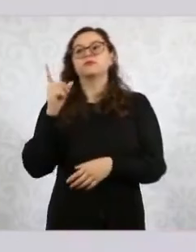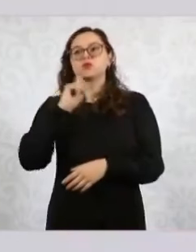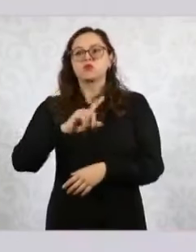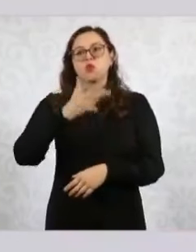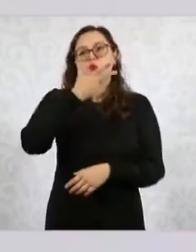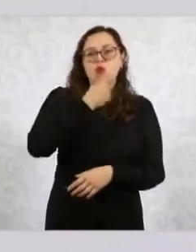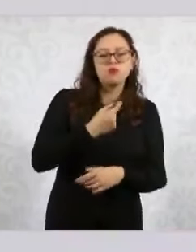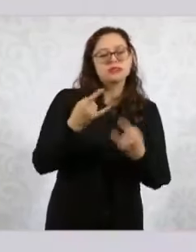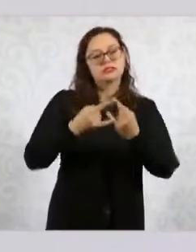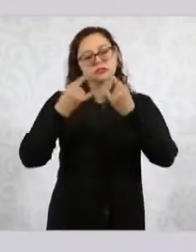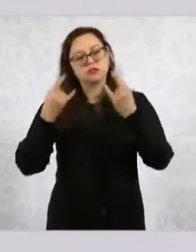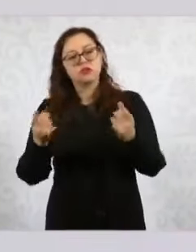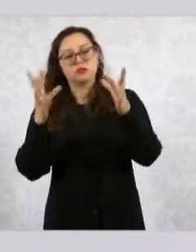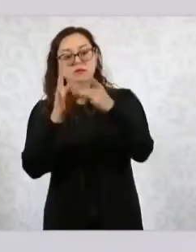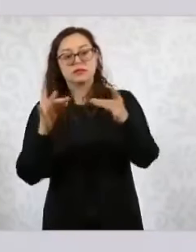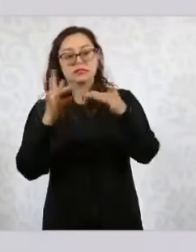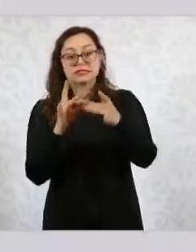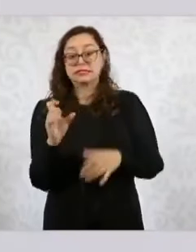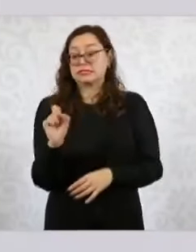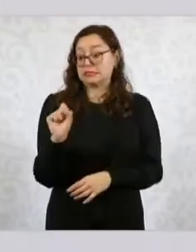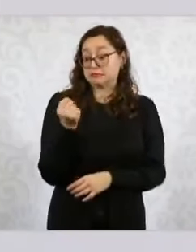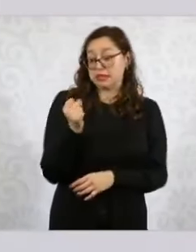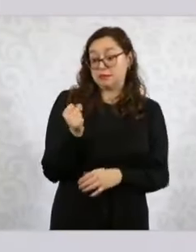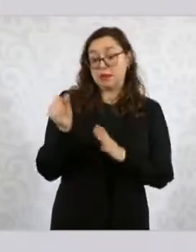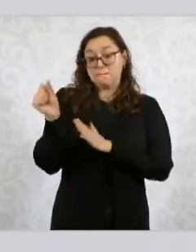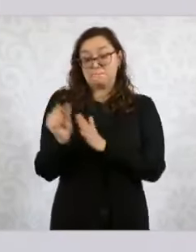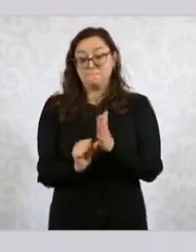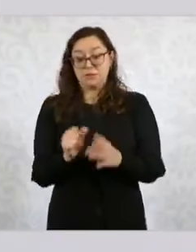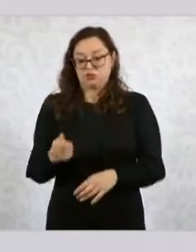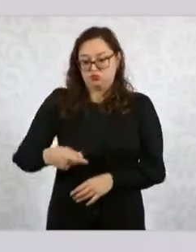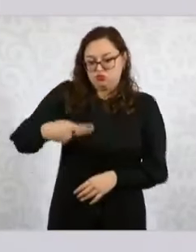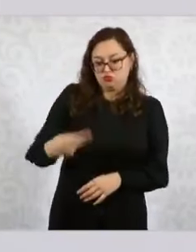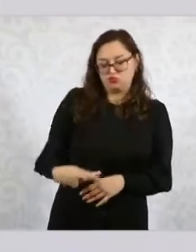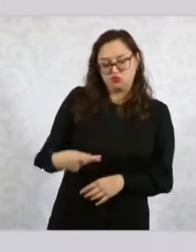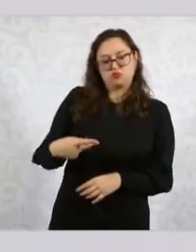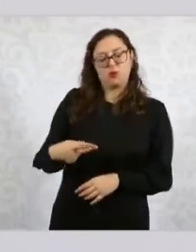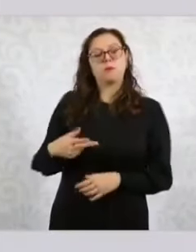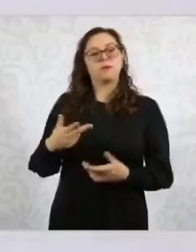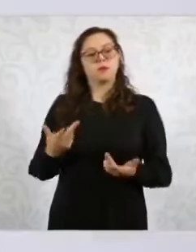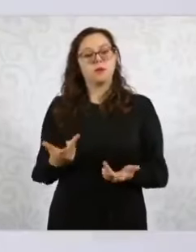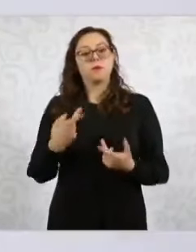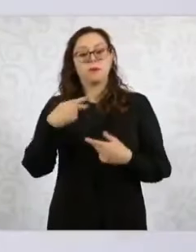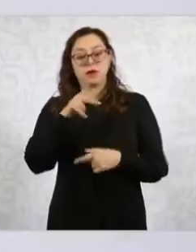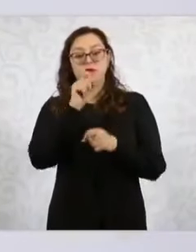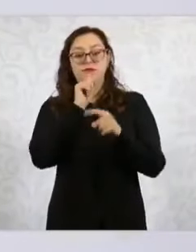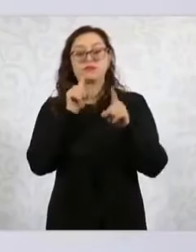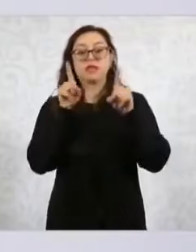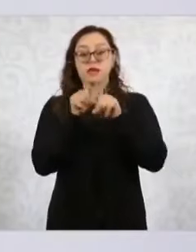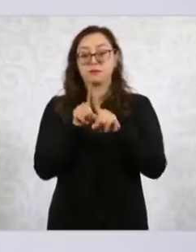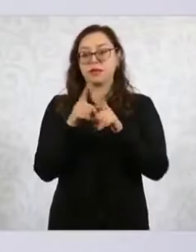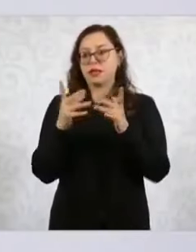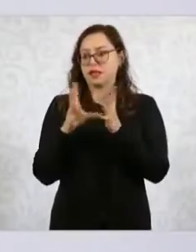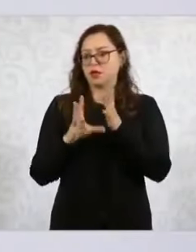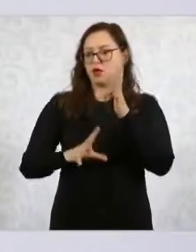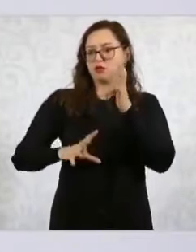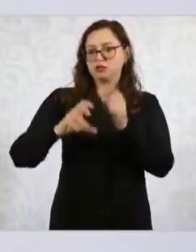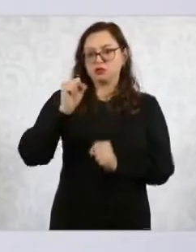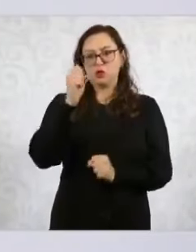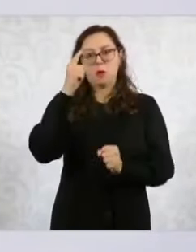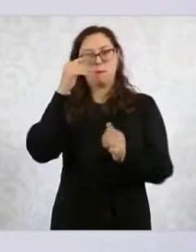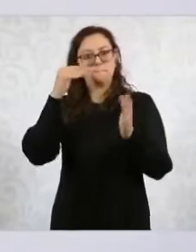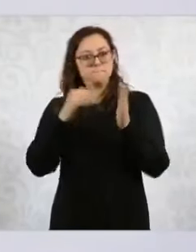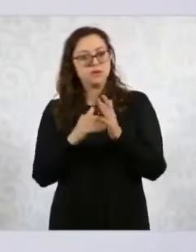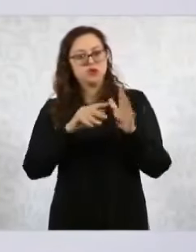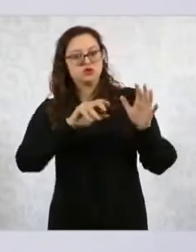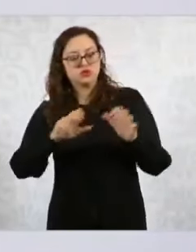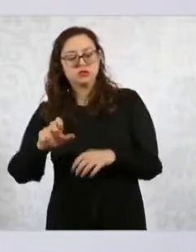es el mes de la patria, sino es el mes de la Constitución de 1824, el